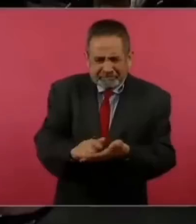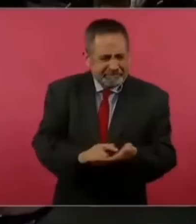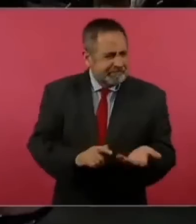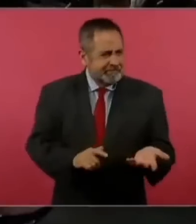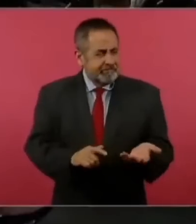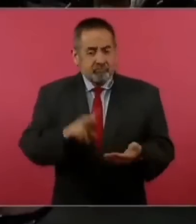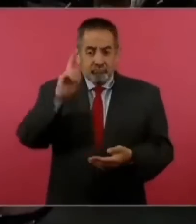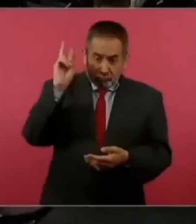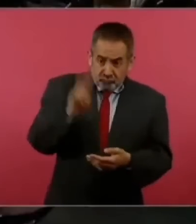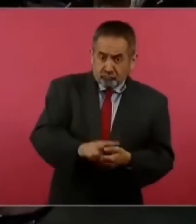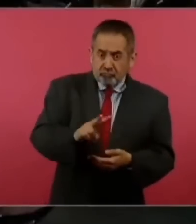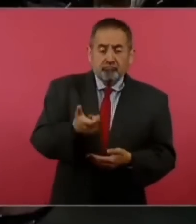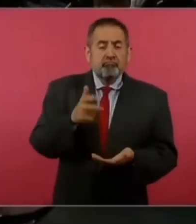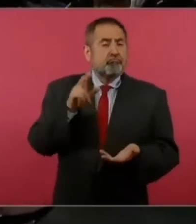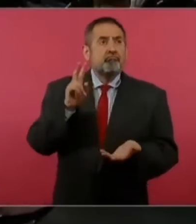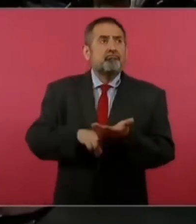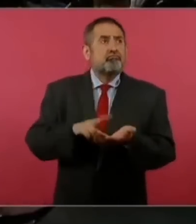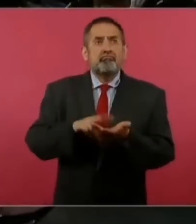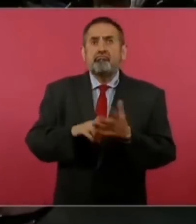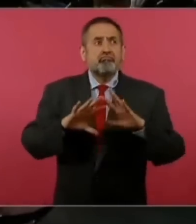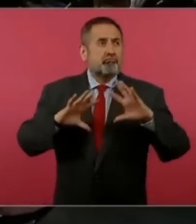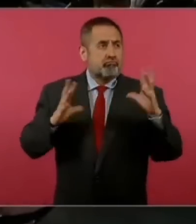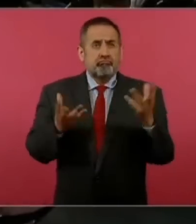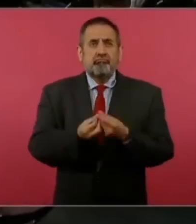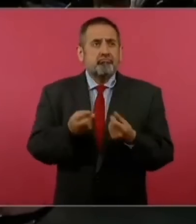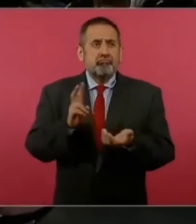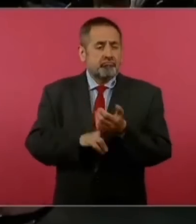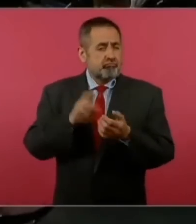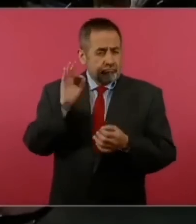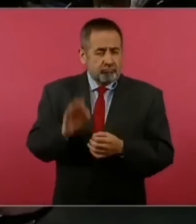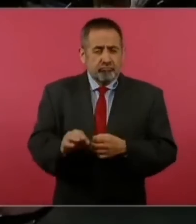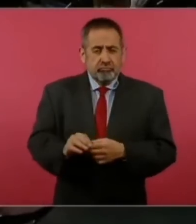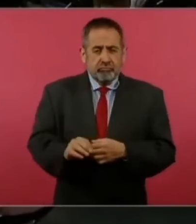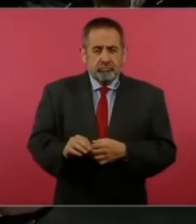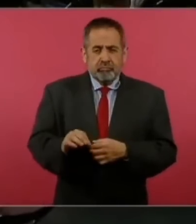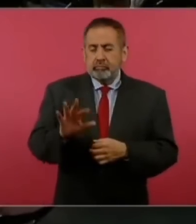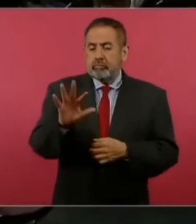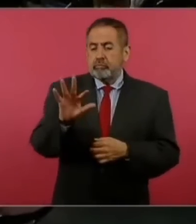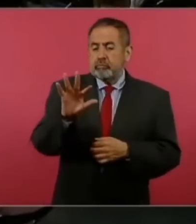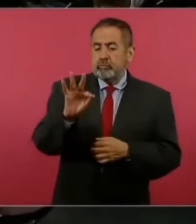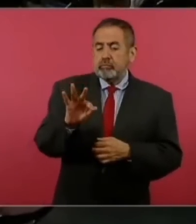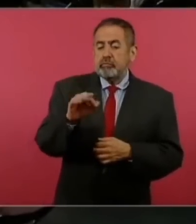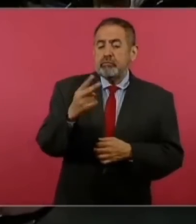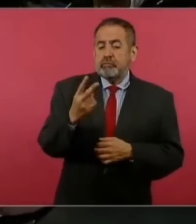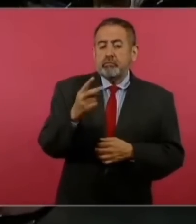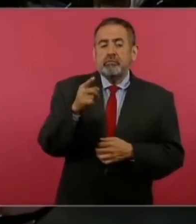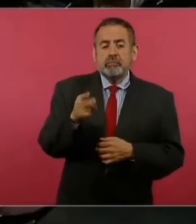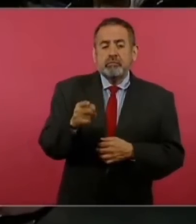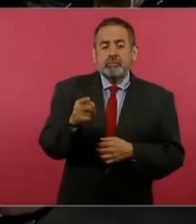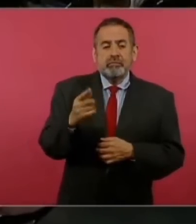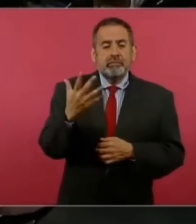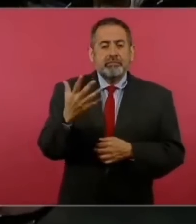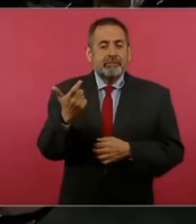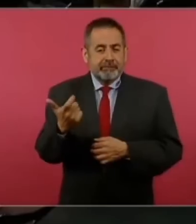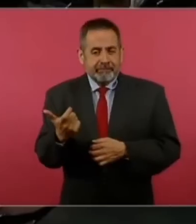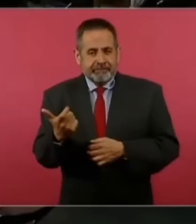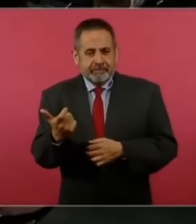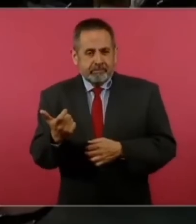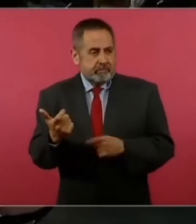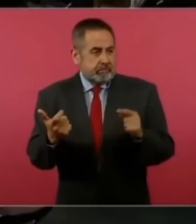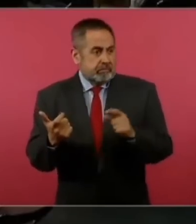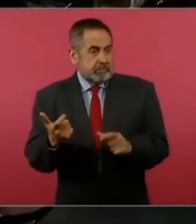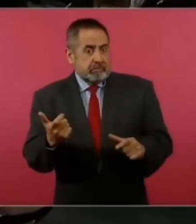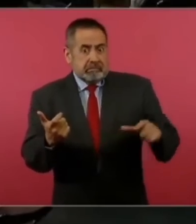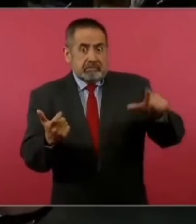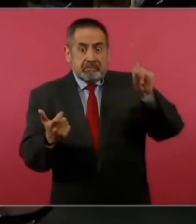costo de dicho desinfectante ascendía en ese entonces en 2022 a 42.25 pesos por litro lo que daría en